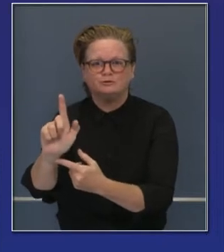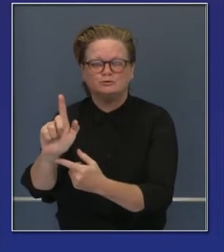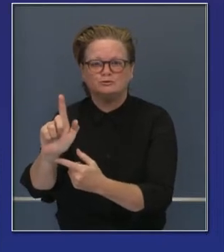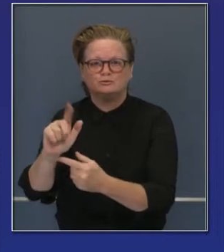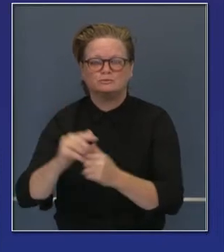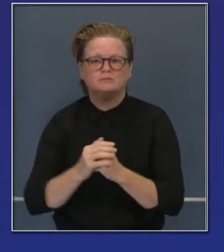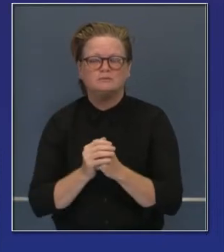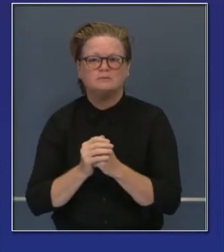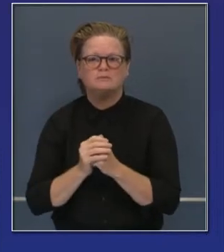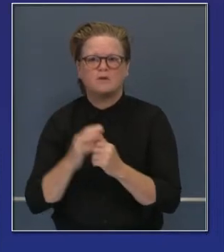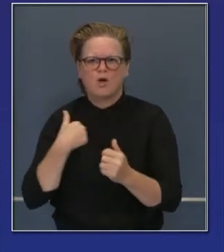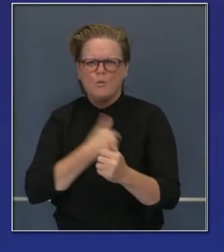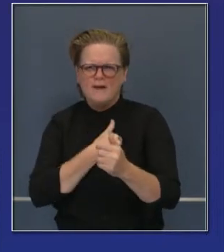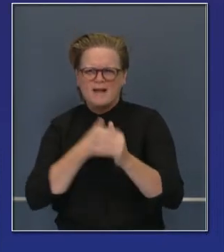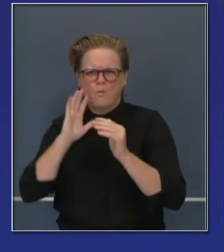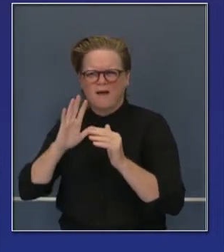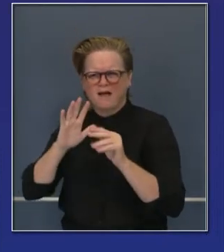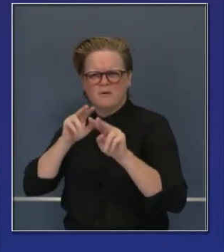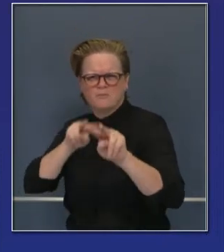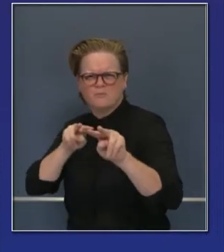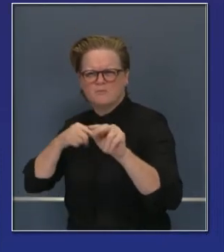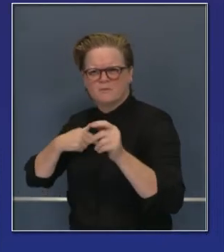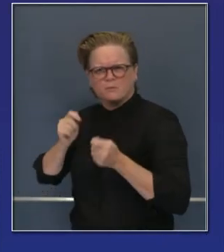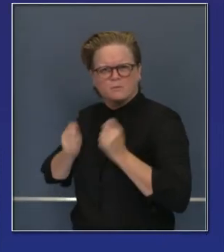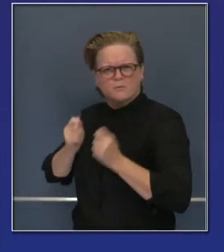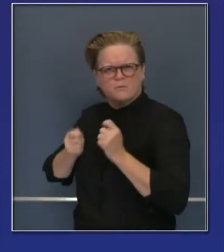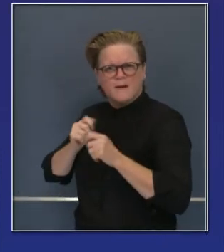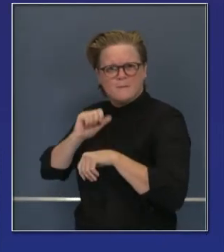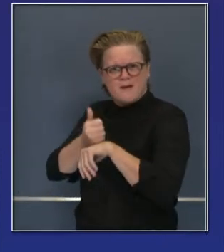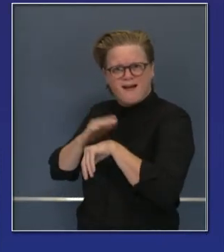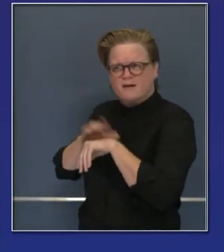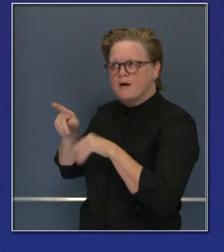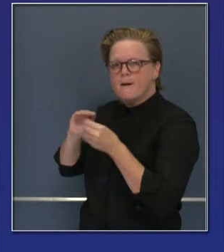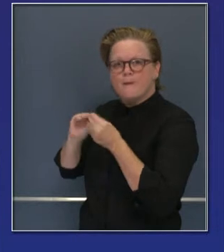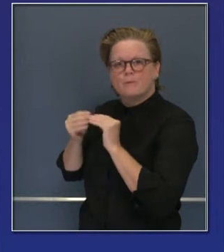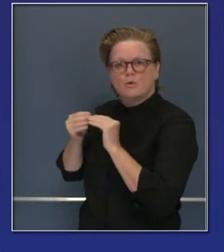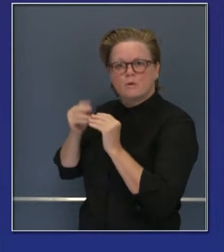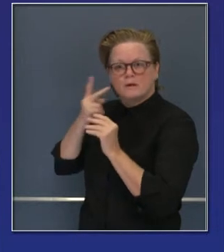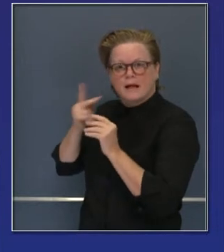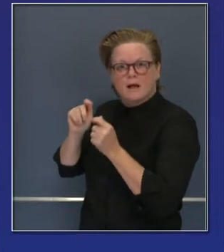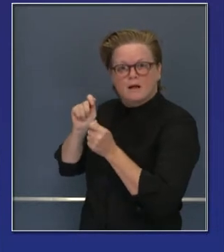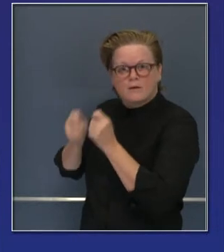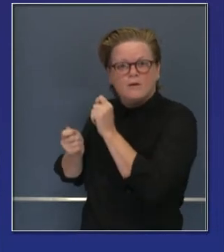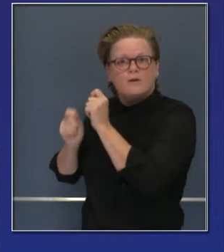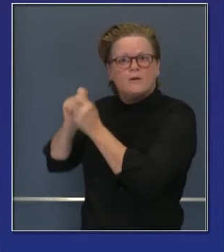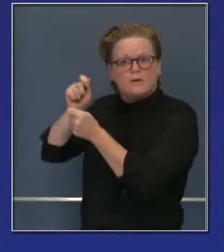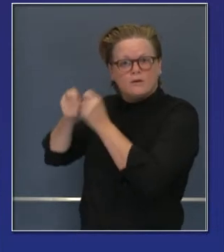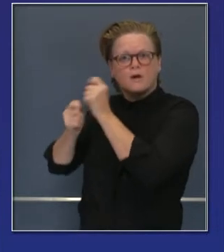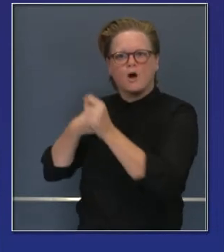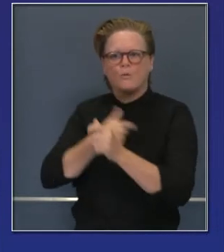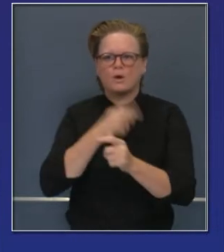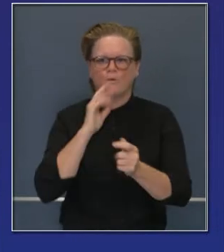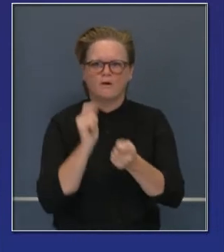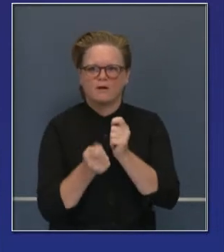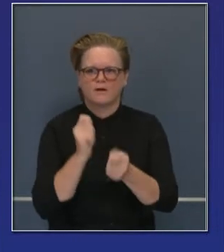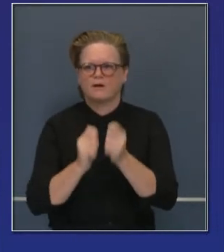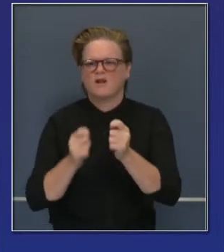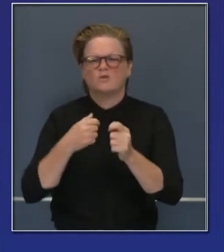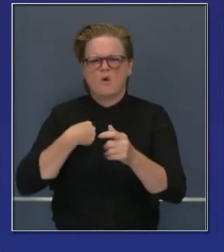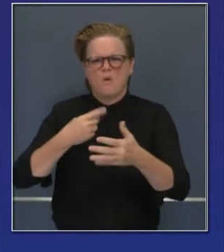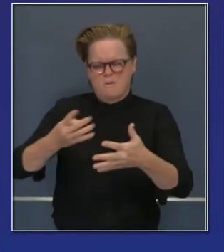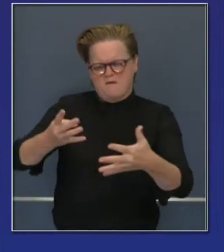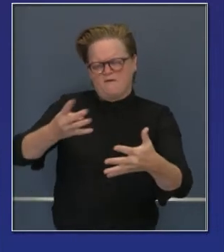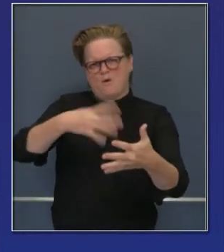de la situación actual. Pero esta es la esperanza y expectativa que tenemos actualmente esta modificación de cuatro